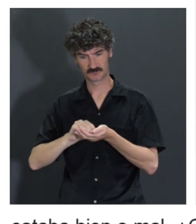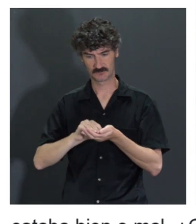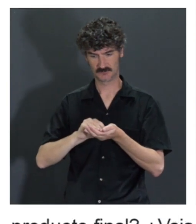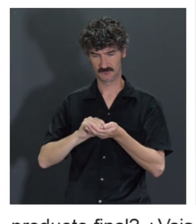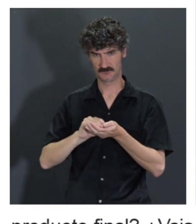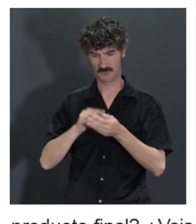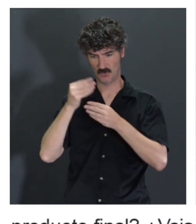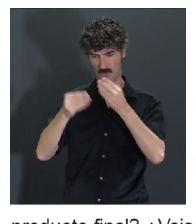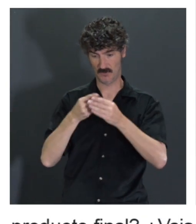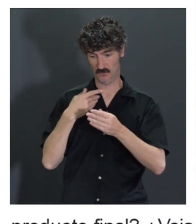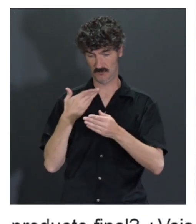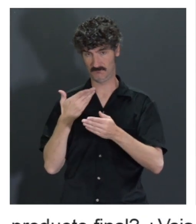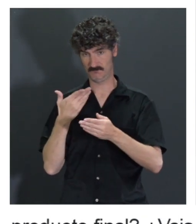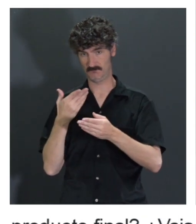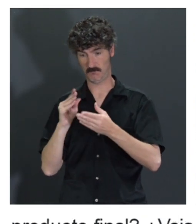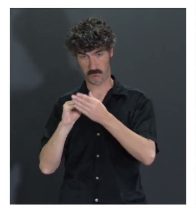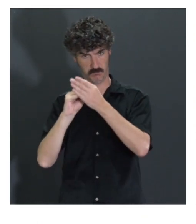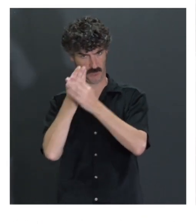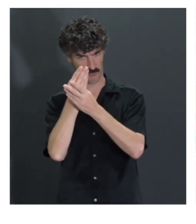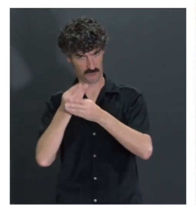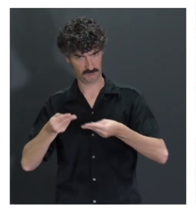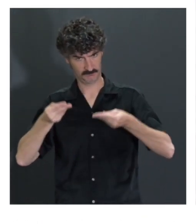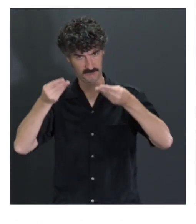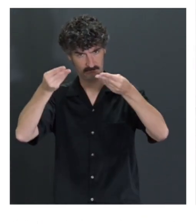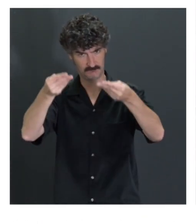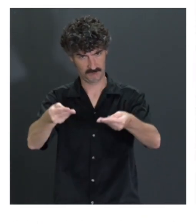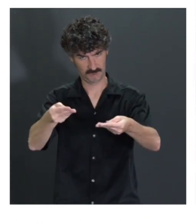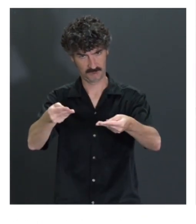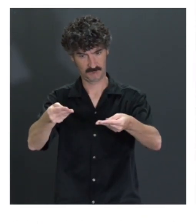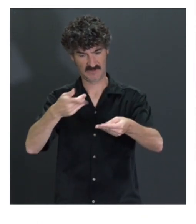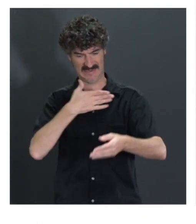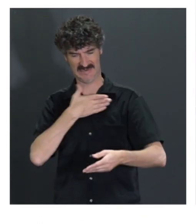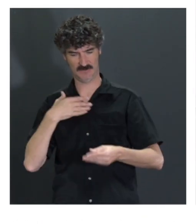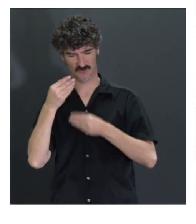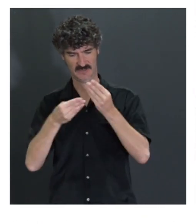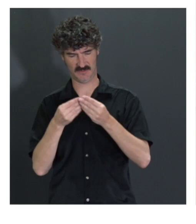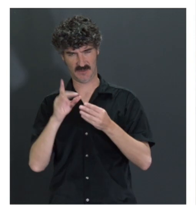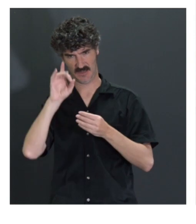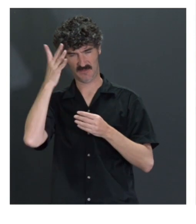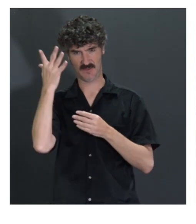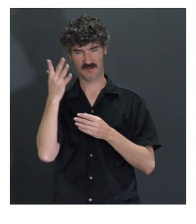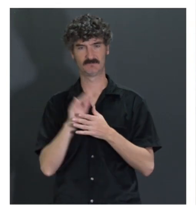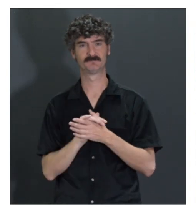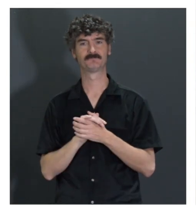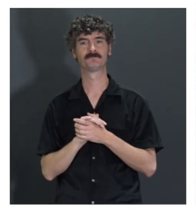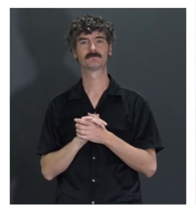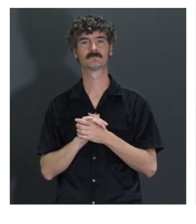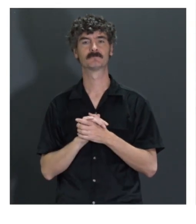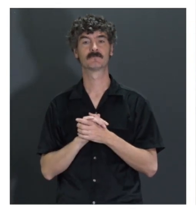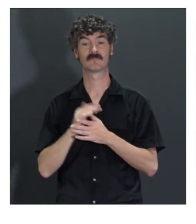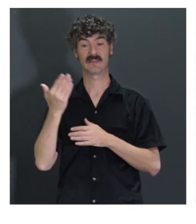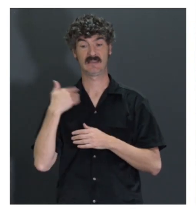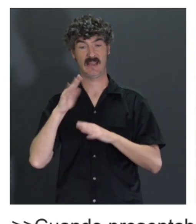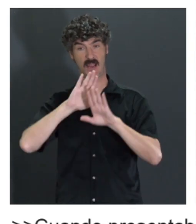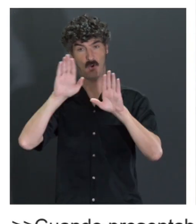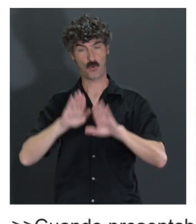presentaba el producto, bueno, representaba, principio dábamos una idea de lo que queríamos hacer, nada concreto. Y ya en estas